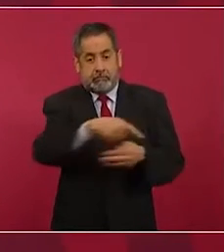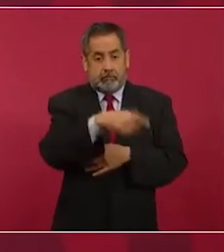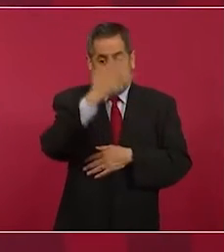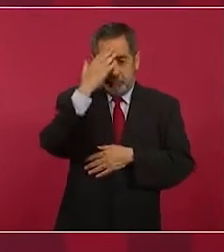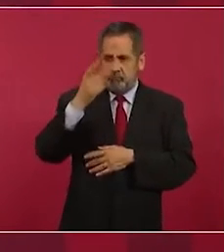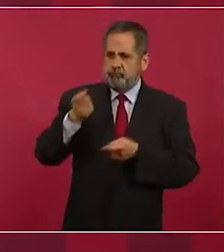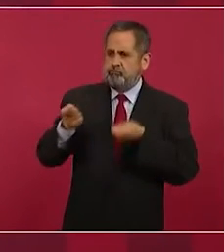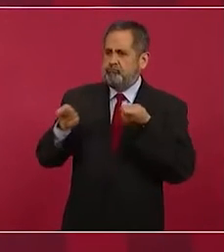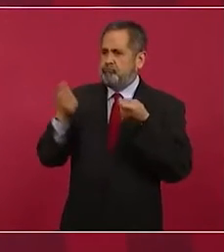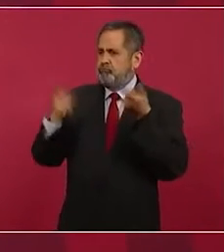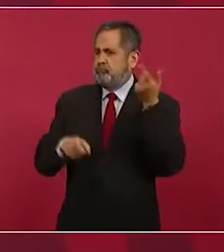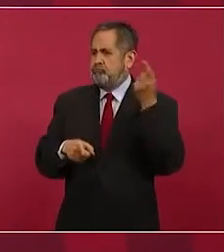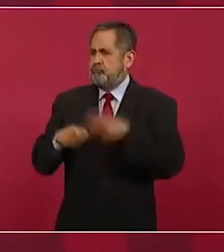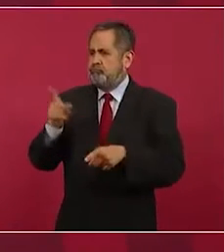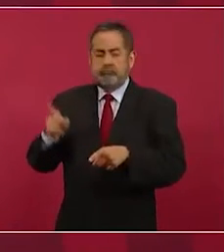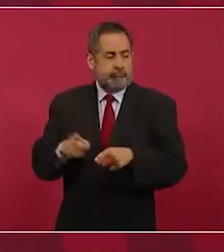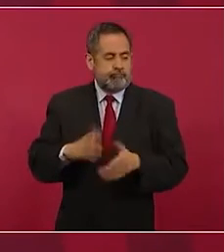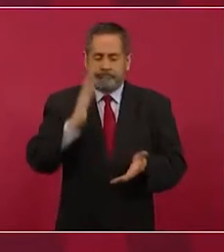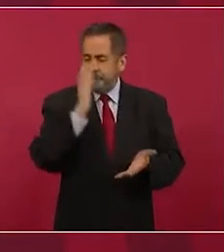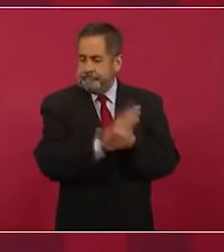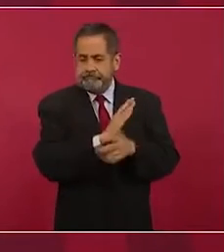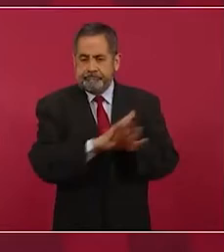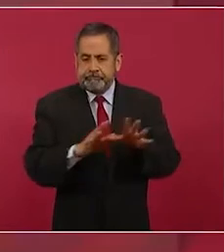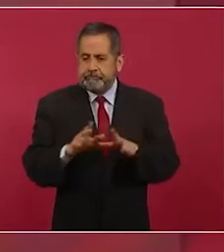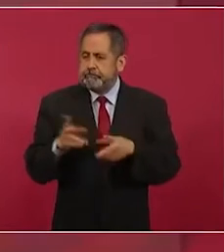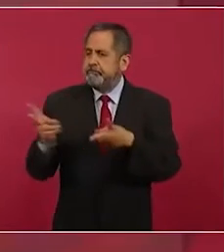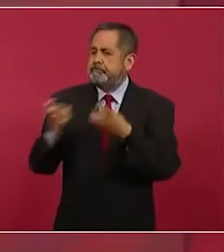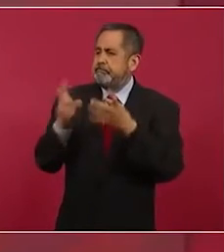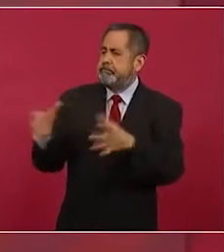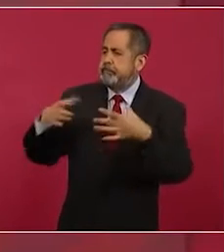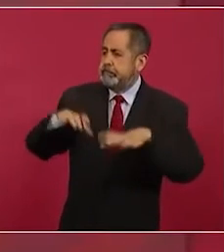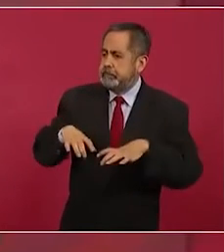y de robar,